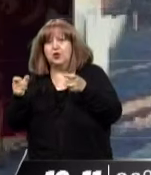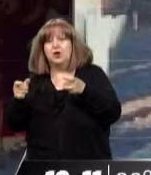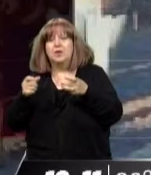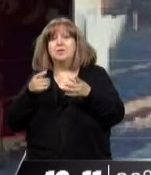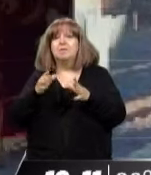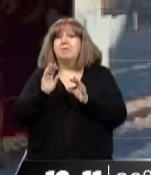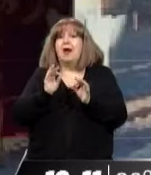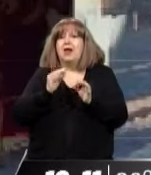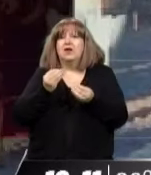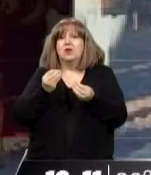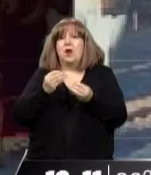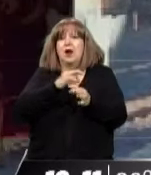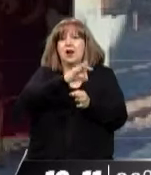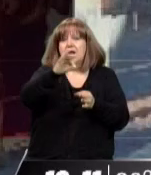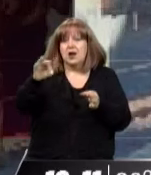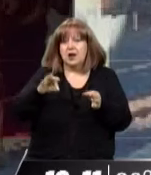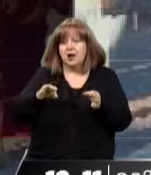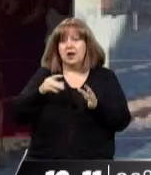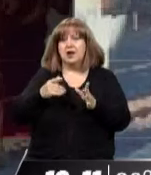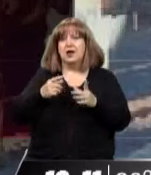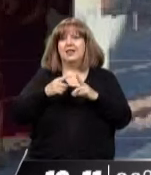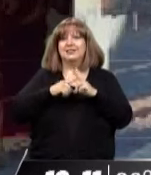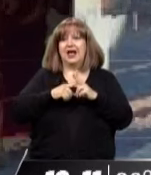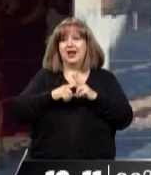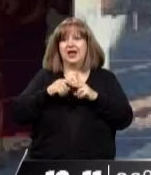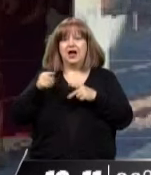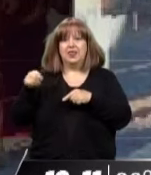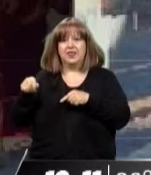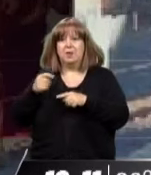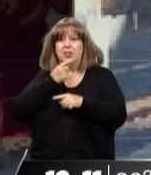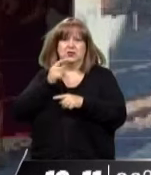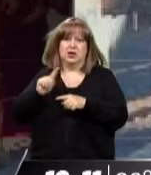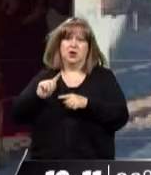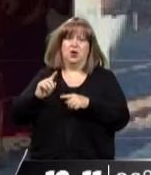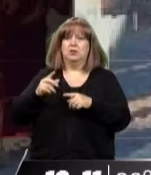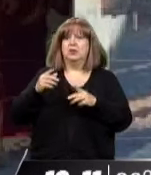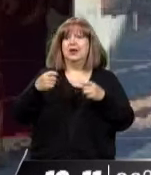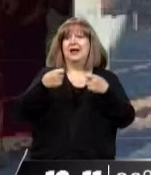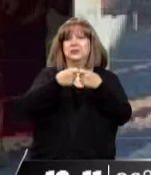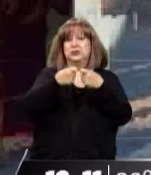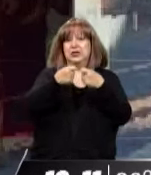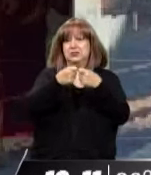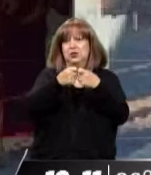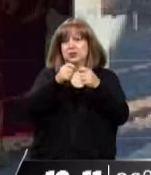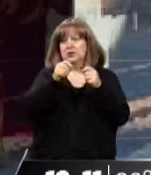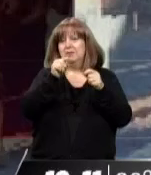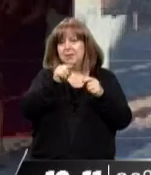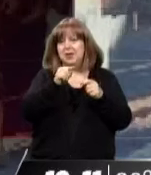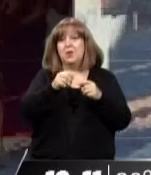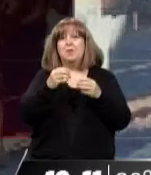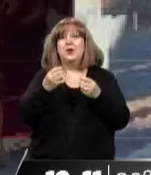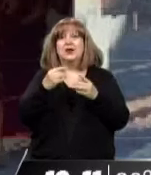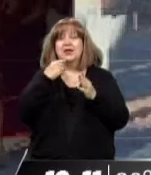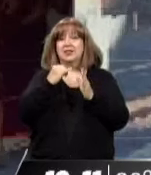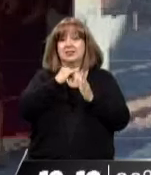de ejecución centralizada, sin intervención del equipo técnico radicado en la provincia. ¿Por aclara esto? Sí. Porque en un